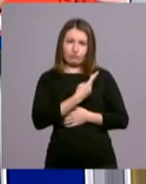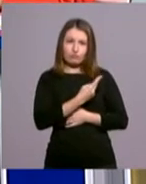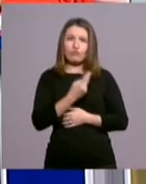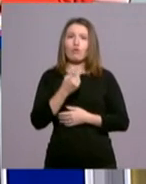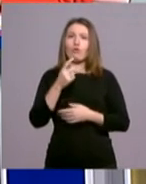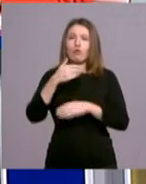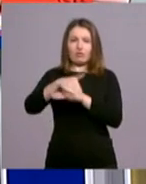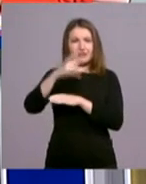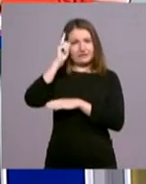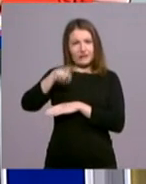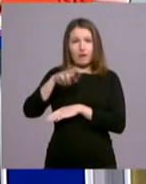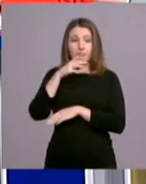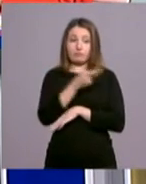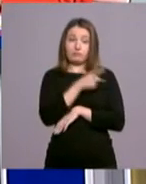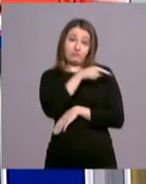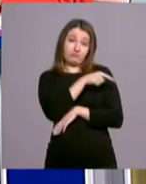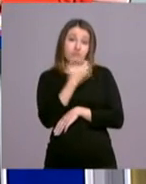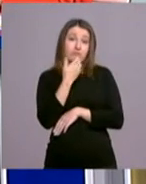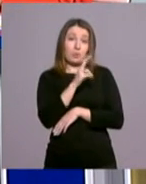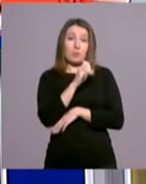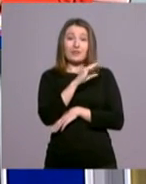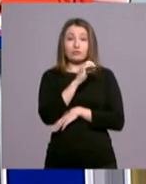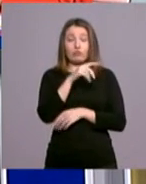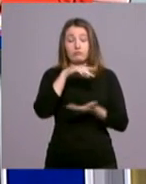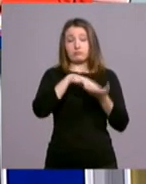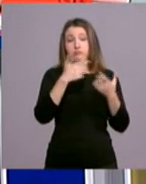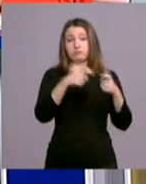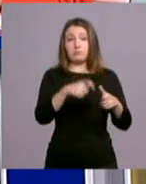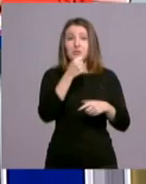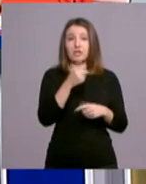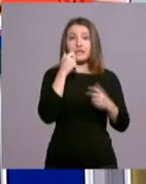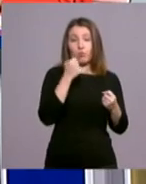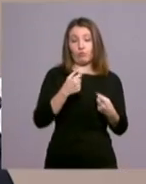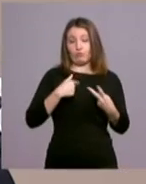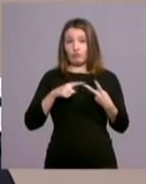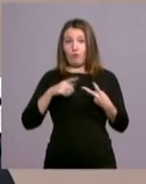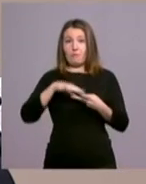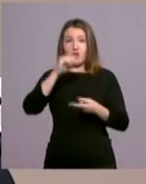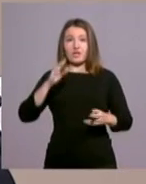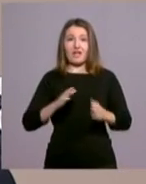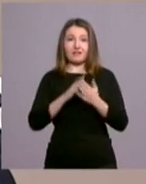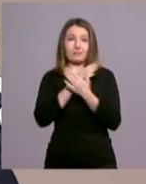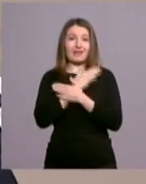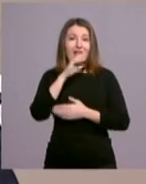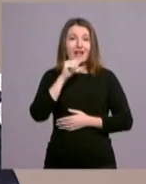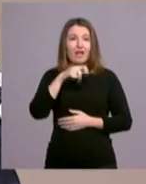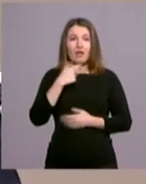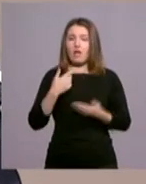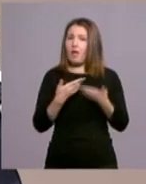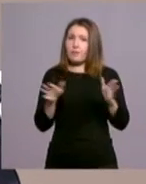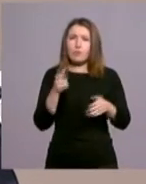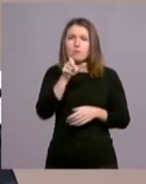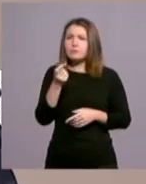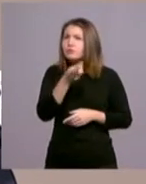tanto Víctor, que estás en la Delegación Pastoral de la Salud, como yo en la Parroquia de Santa María de Cana, estamos a disposición de cualquier persona que